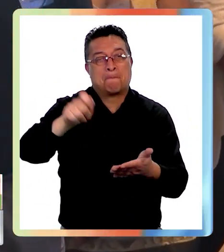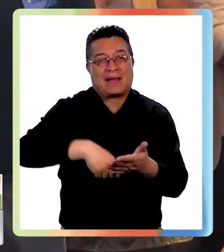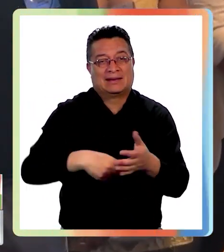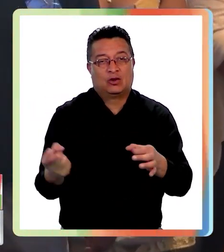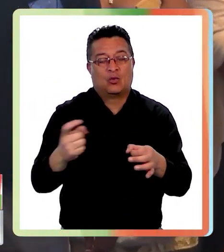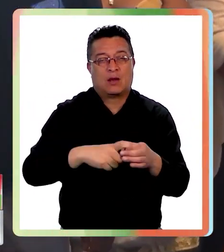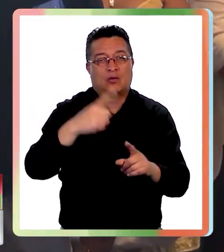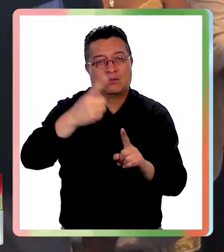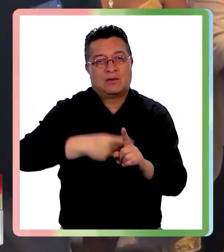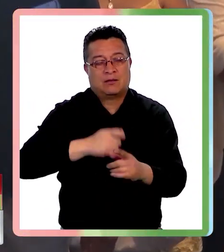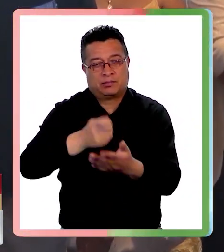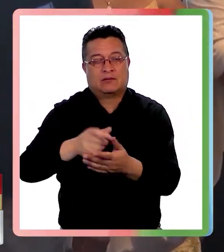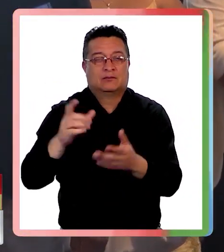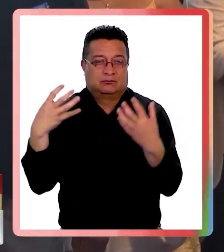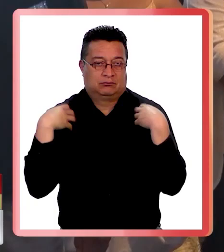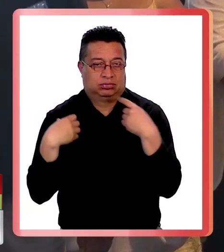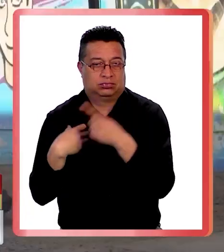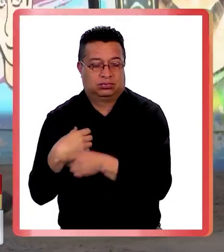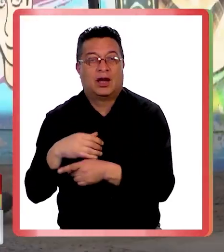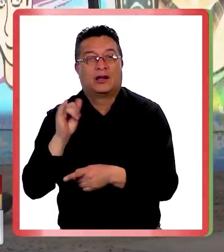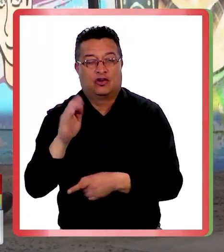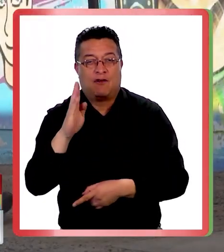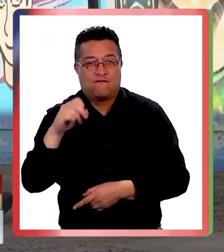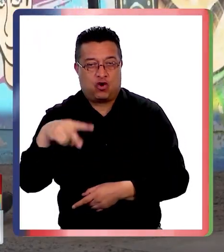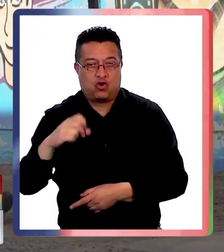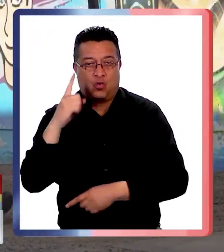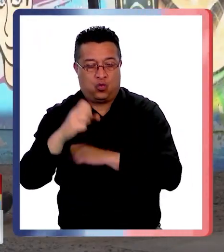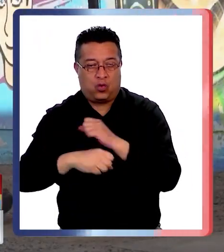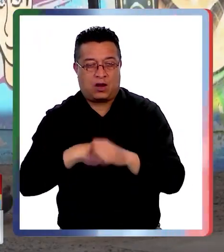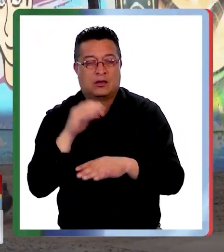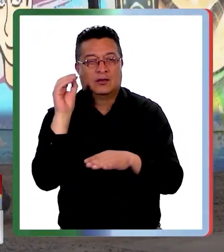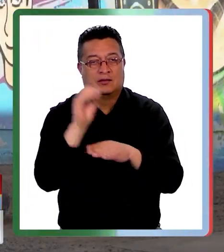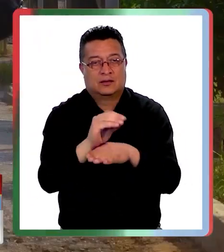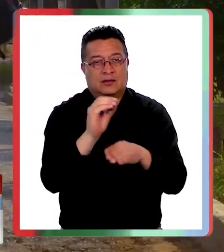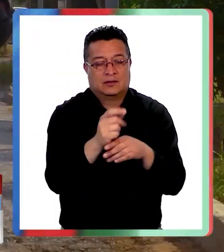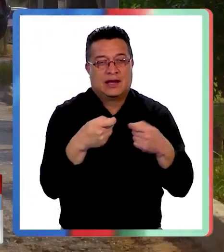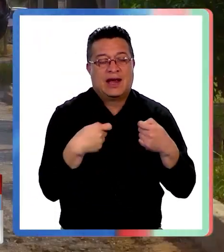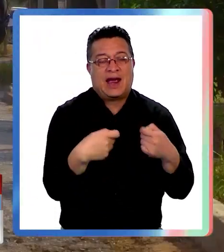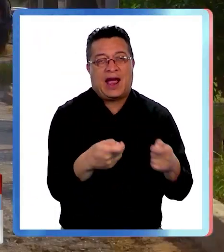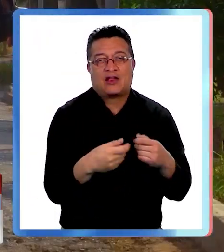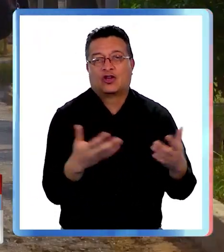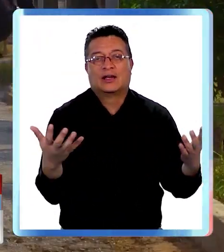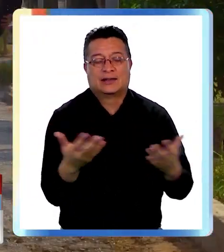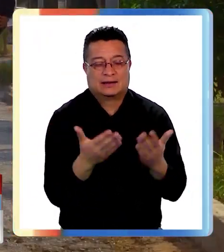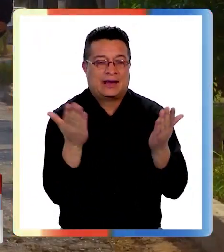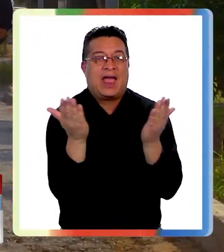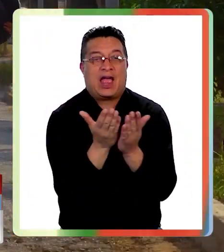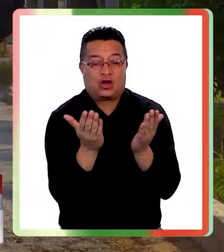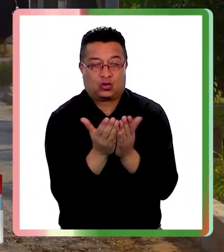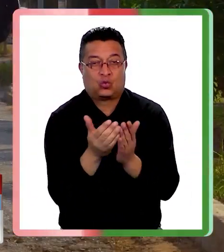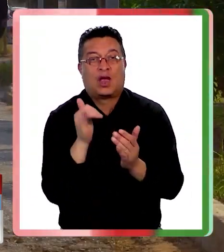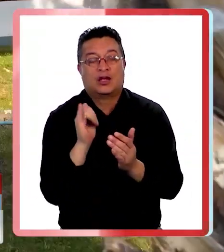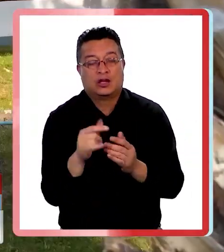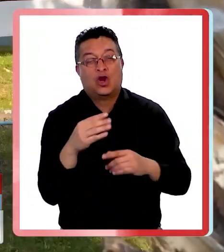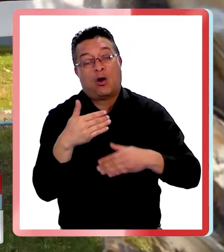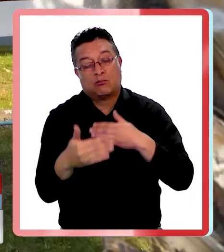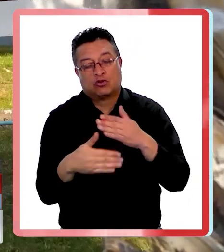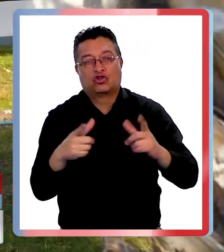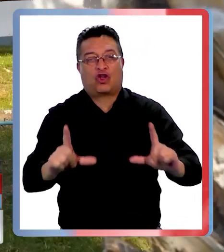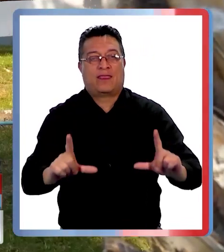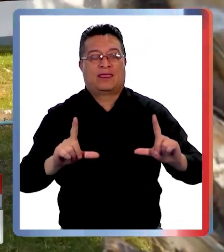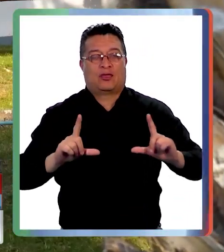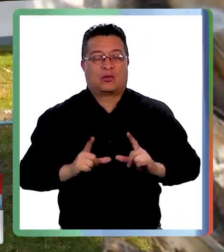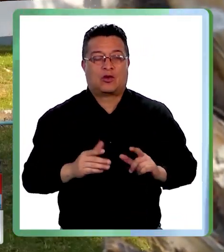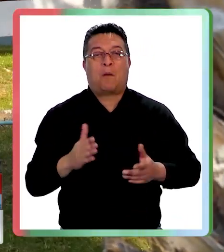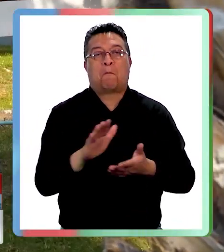de matrícula y arancel, además de proporcionar un bono anual de manutención para gastos asociados a los estudios y o proceso